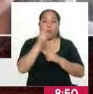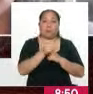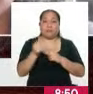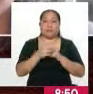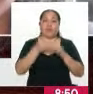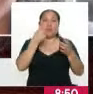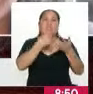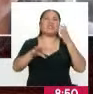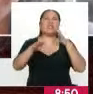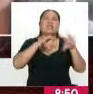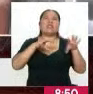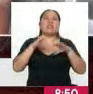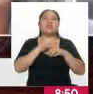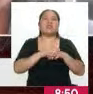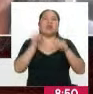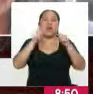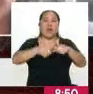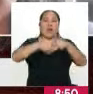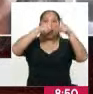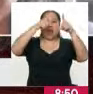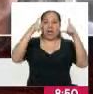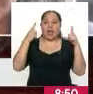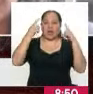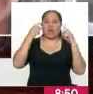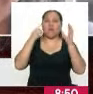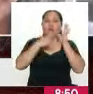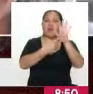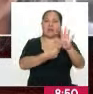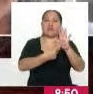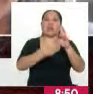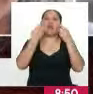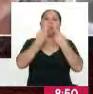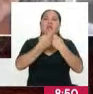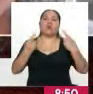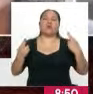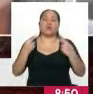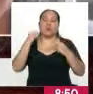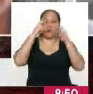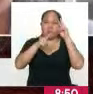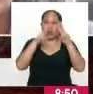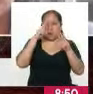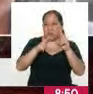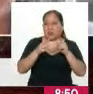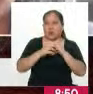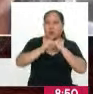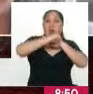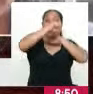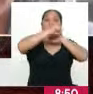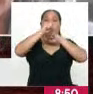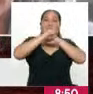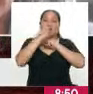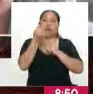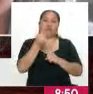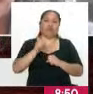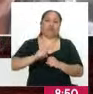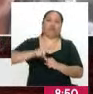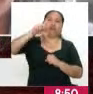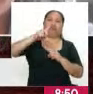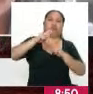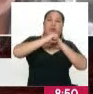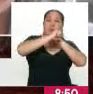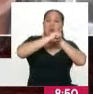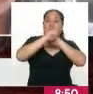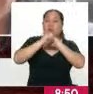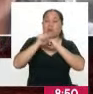que han hecho un gran despliegue de recursos, han tenido campañas millonarias, por llamarlo de alguna